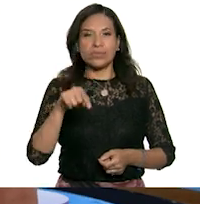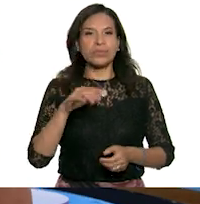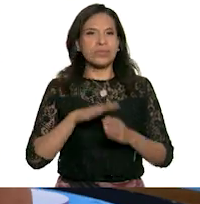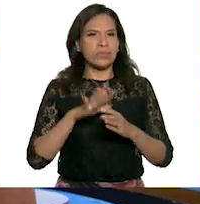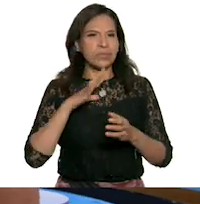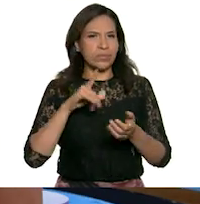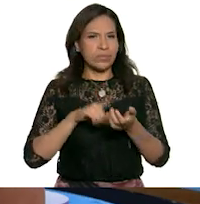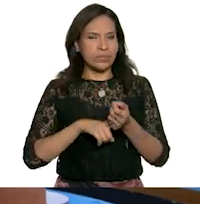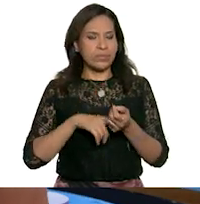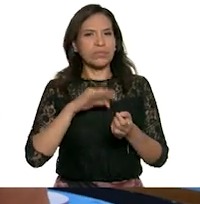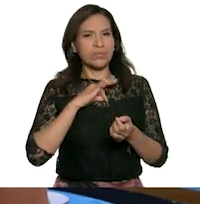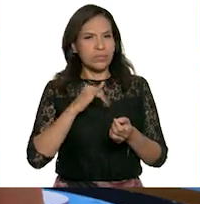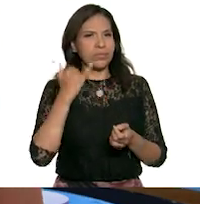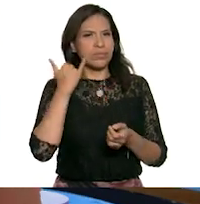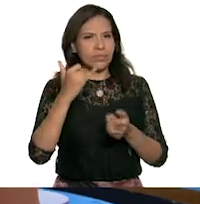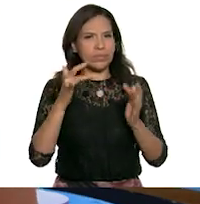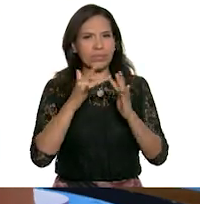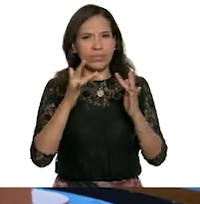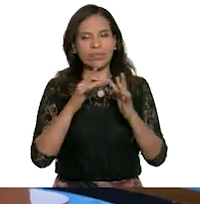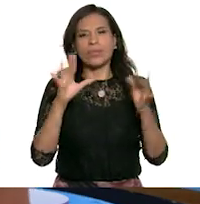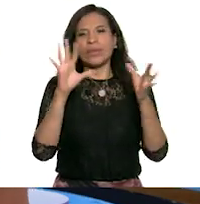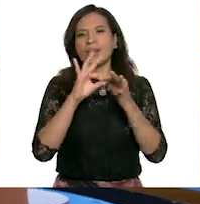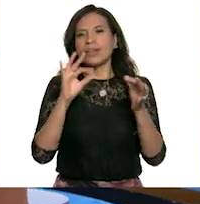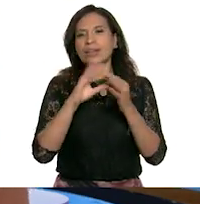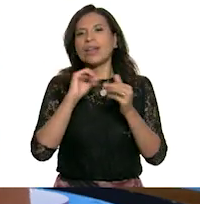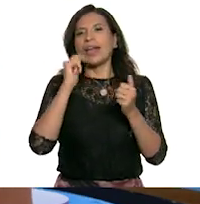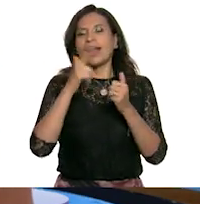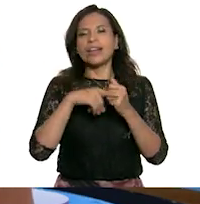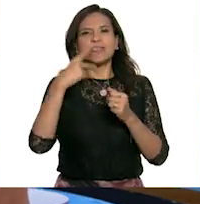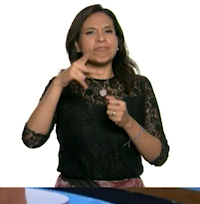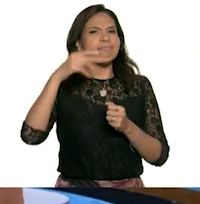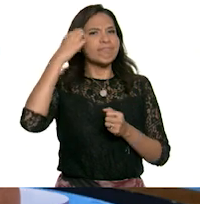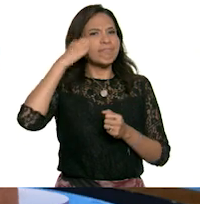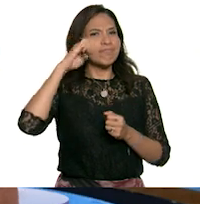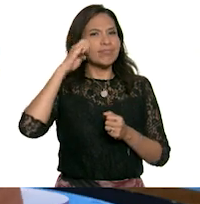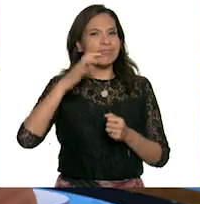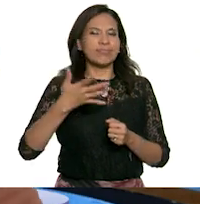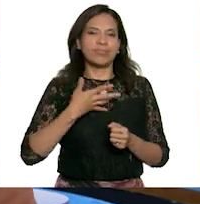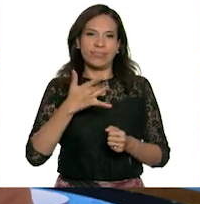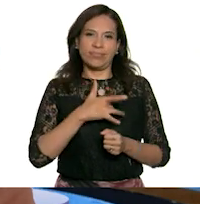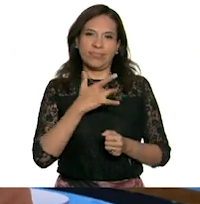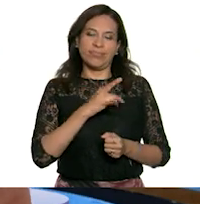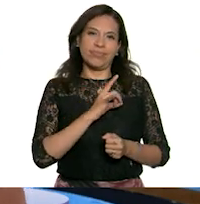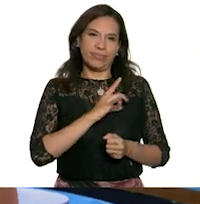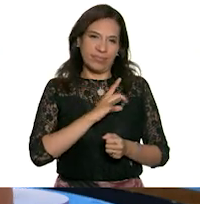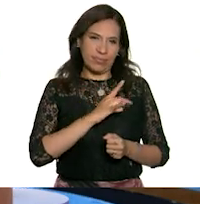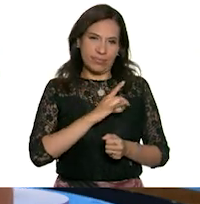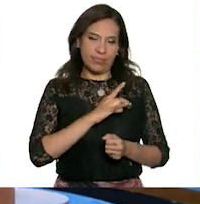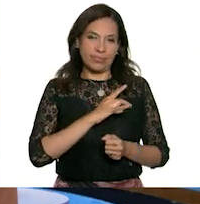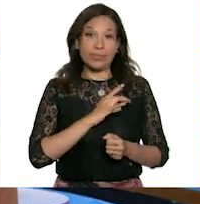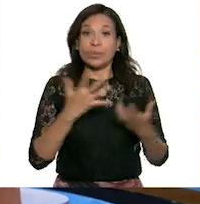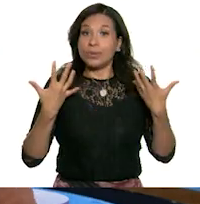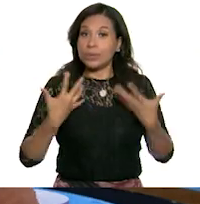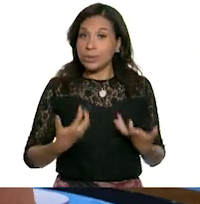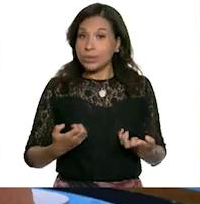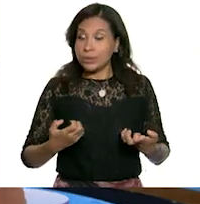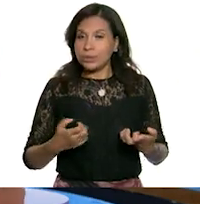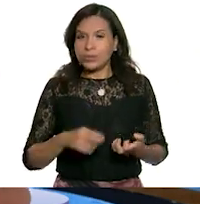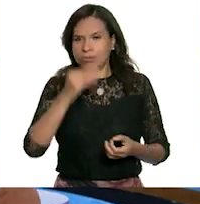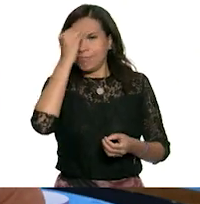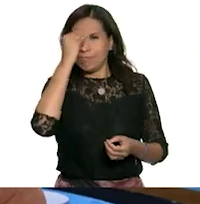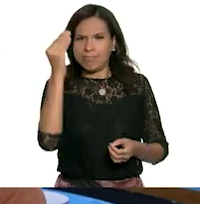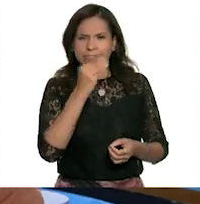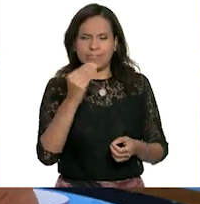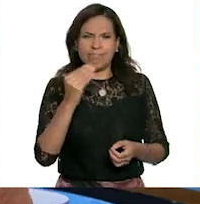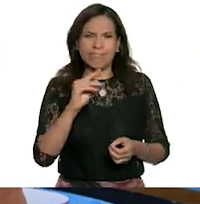líneas están abiertas. Cuéntanos alguna de tus anécdotas. ¿Dónde hayas sentido temor, susto, horror